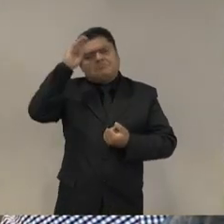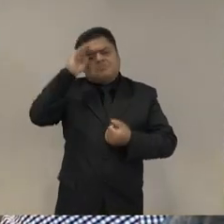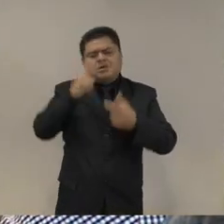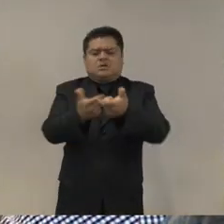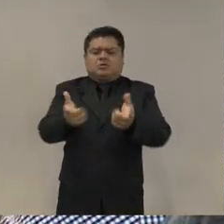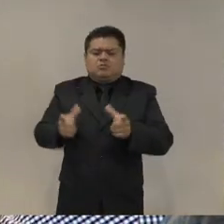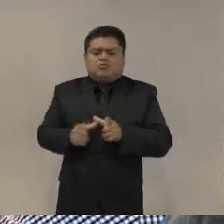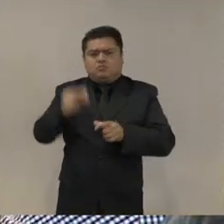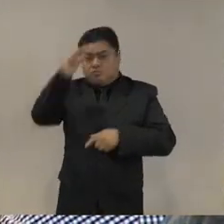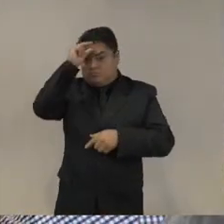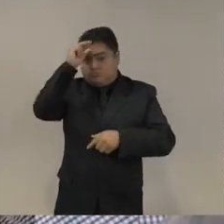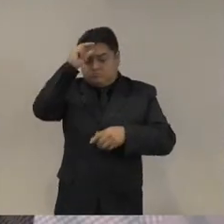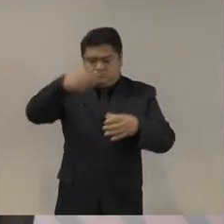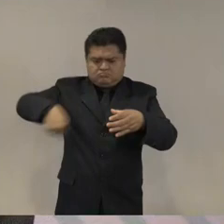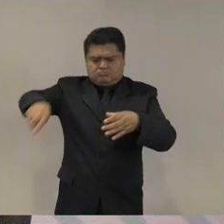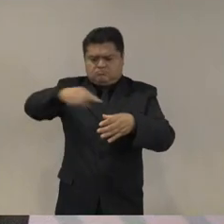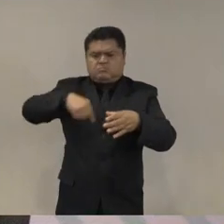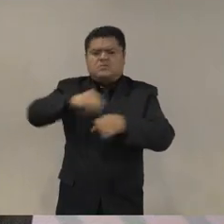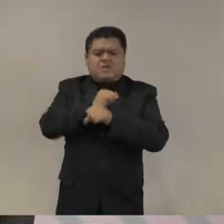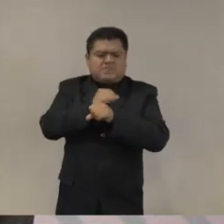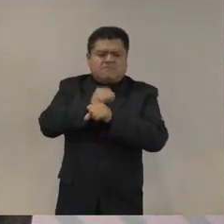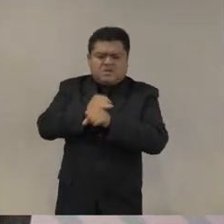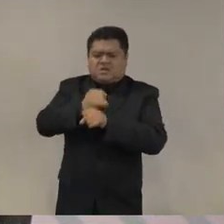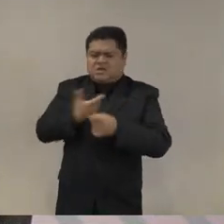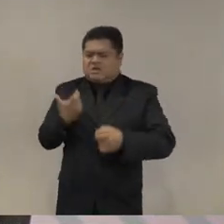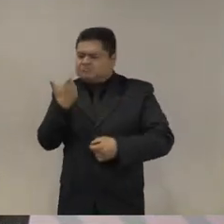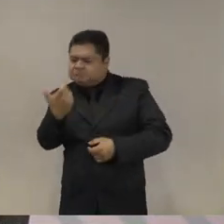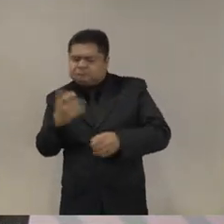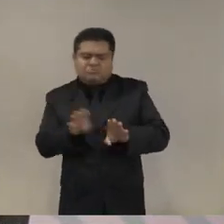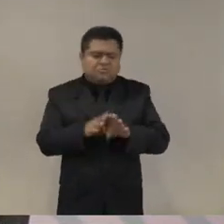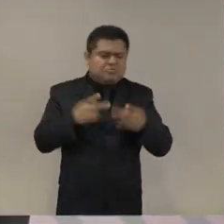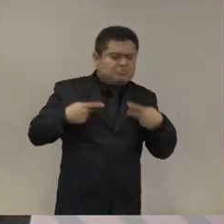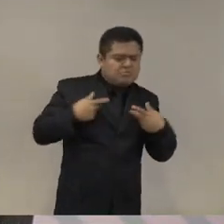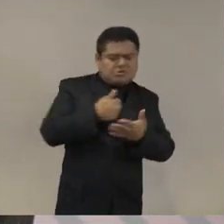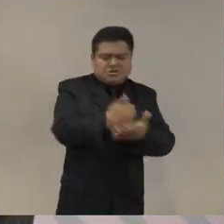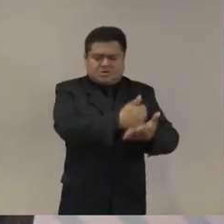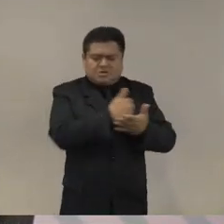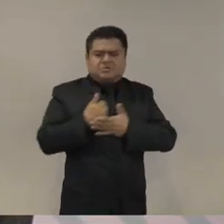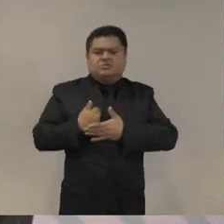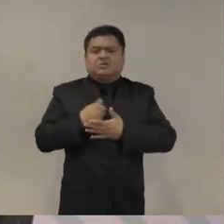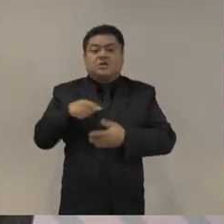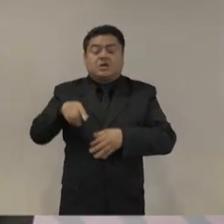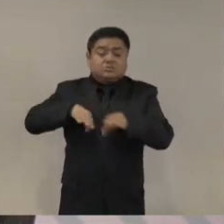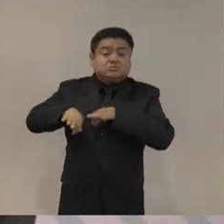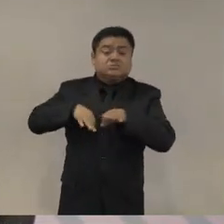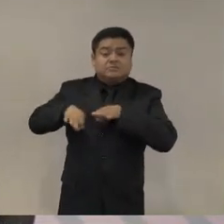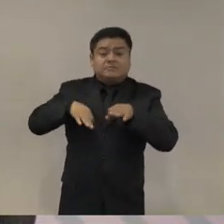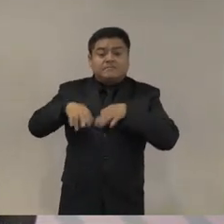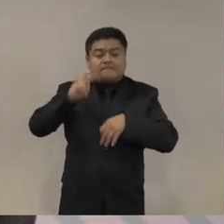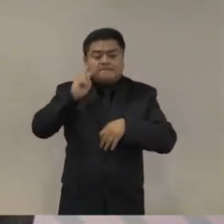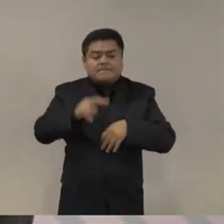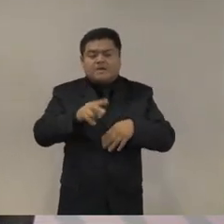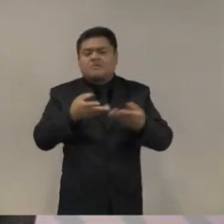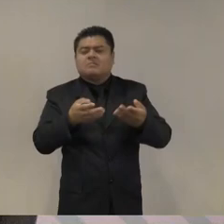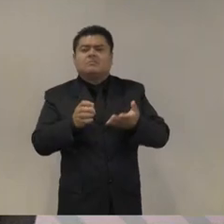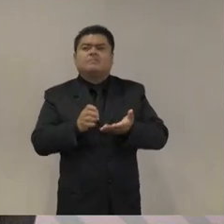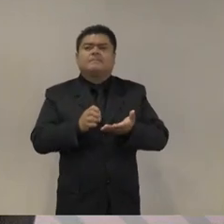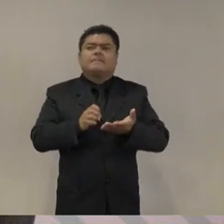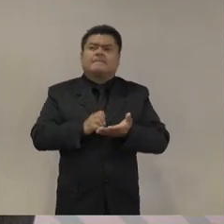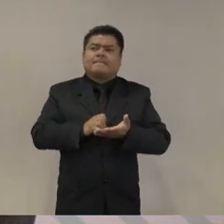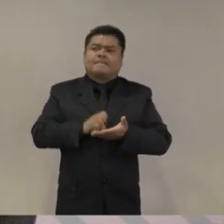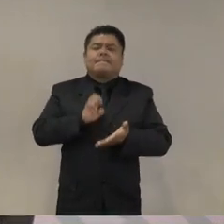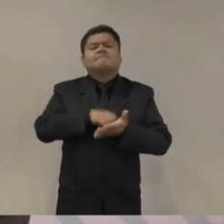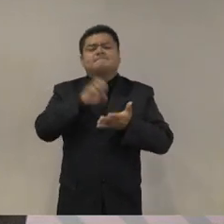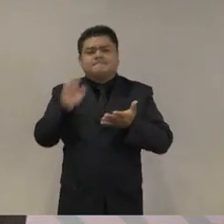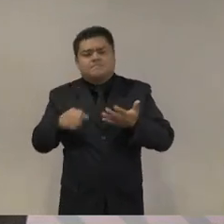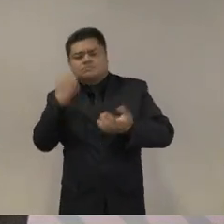económica y social que trabaja que prevea los cambios o los impactos sociales que puede tener